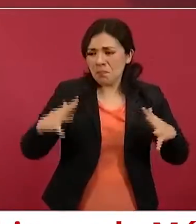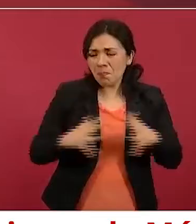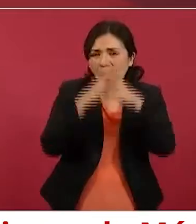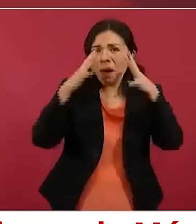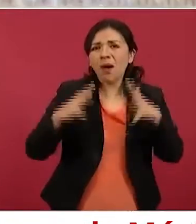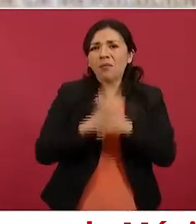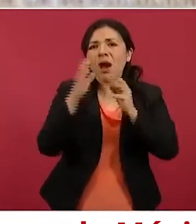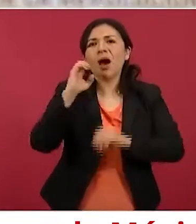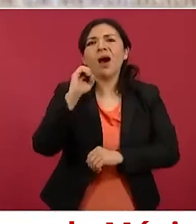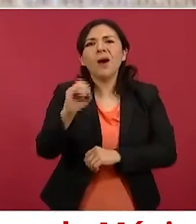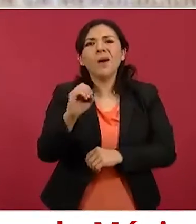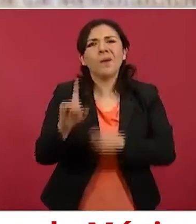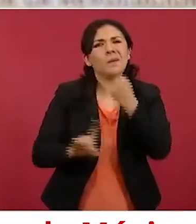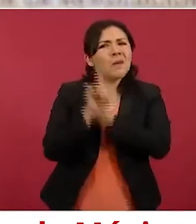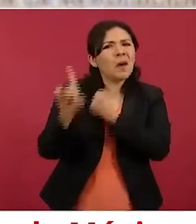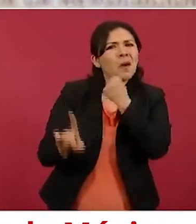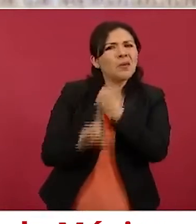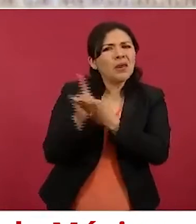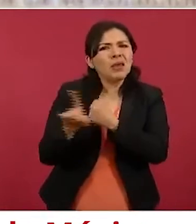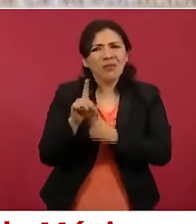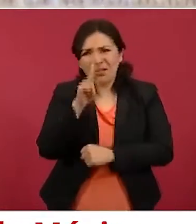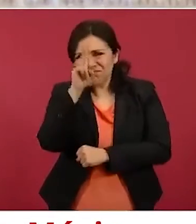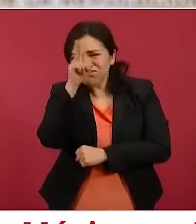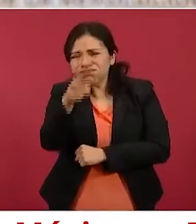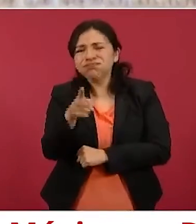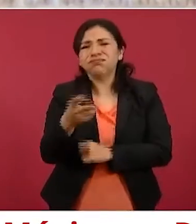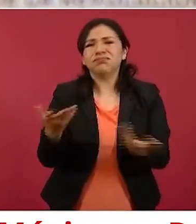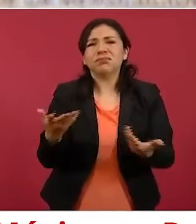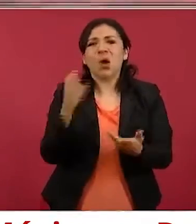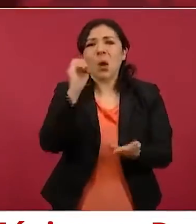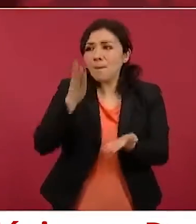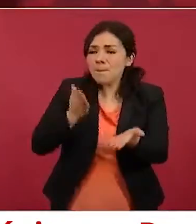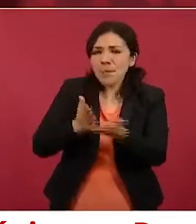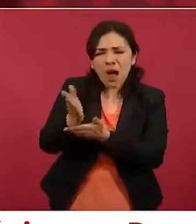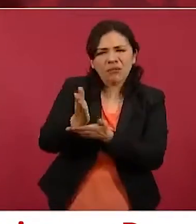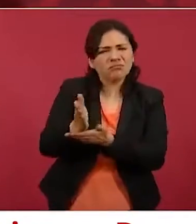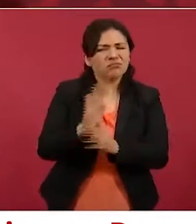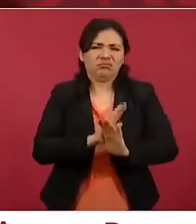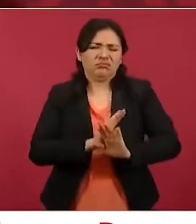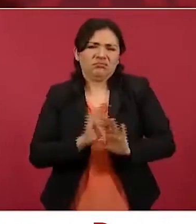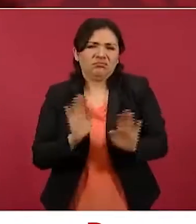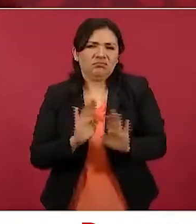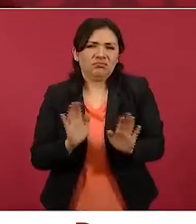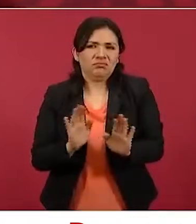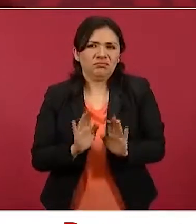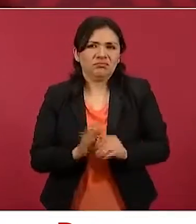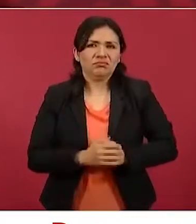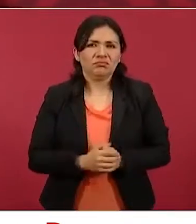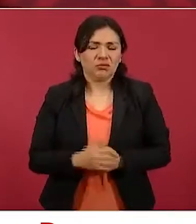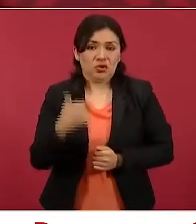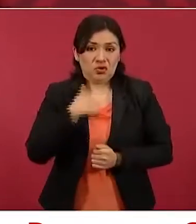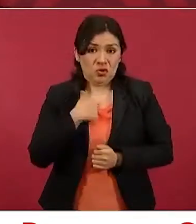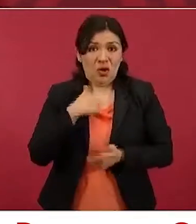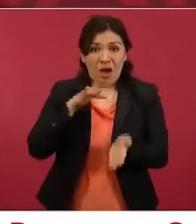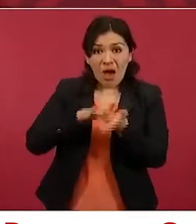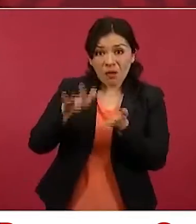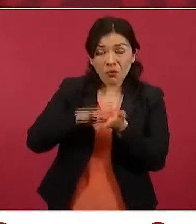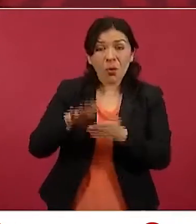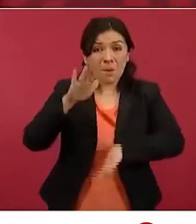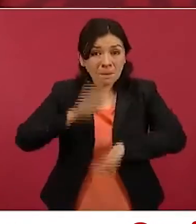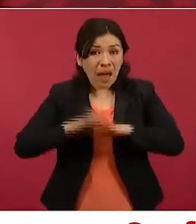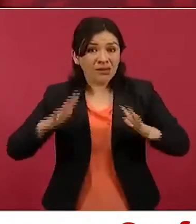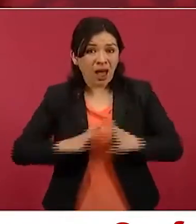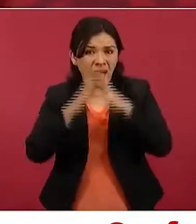que no haya invasión. estamos a favor de ninguna guerra.